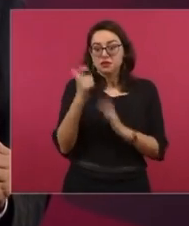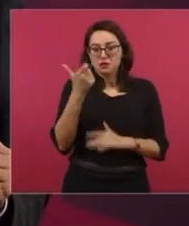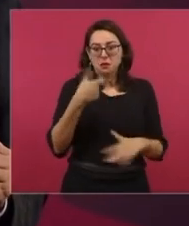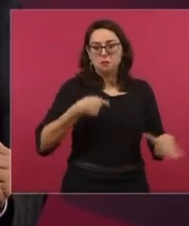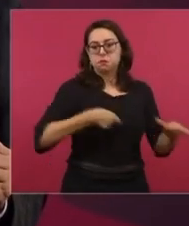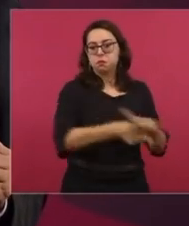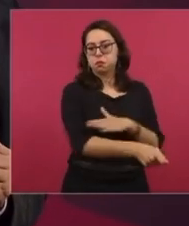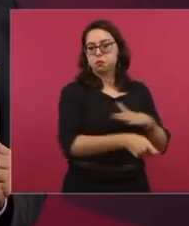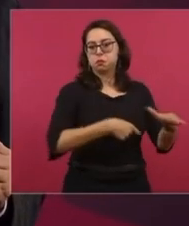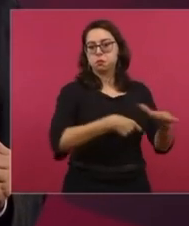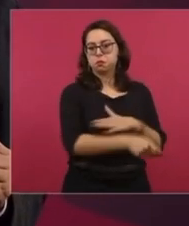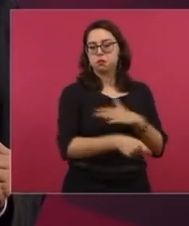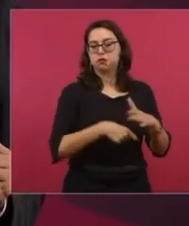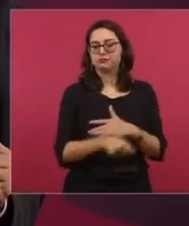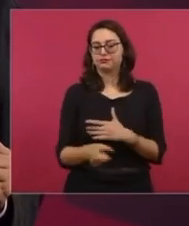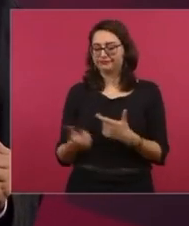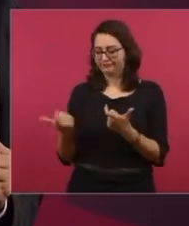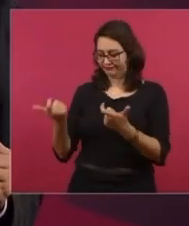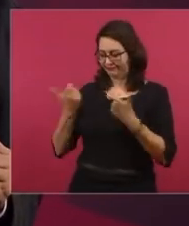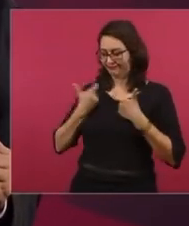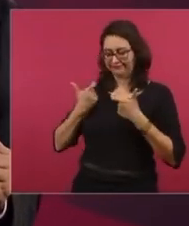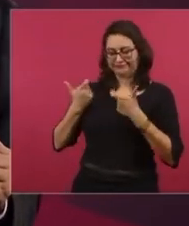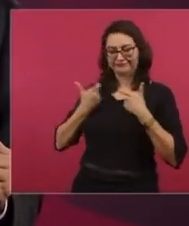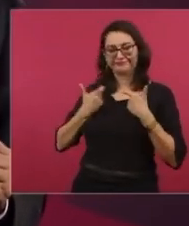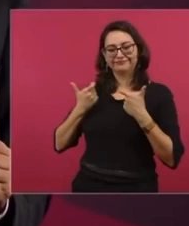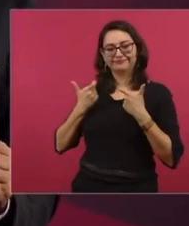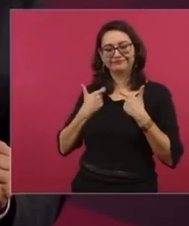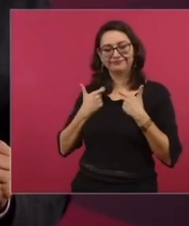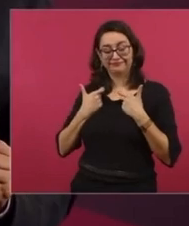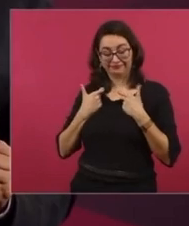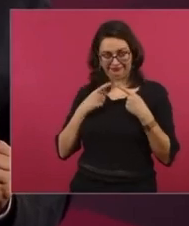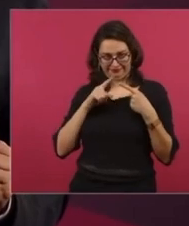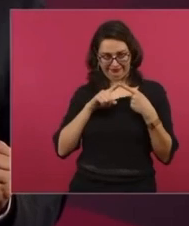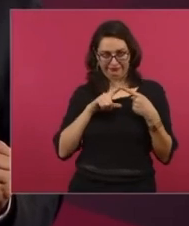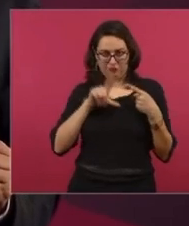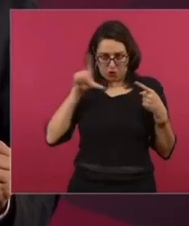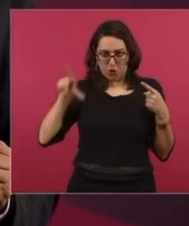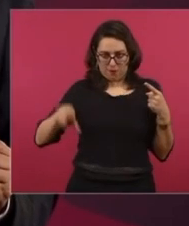10 mil millones, sí, pero eso era una parte,